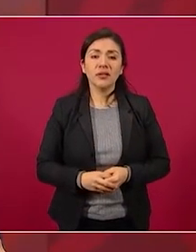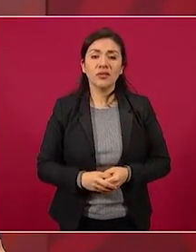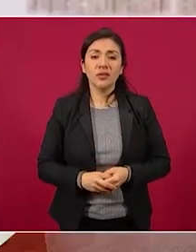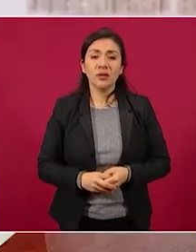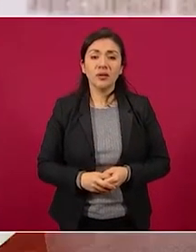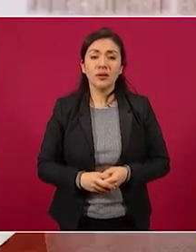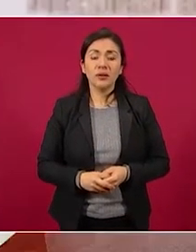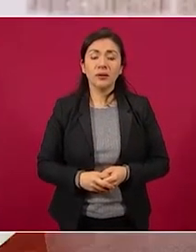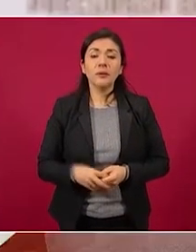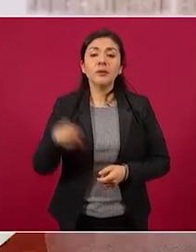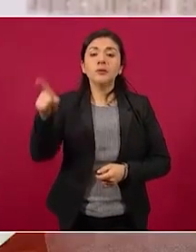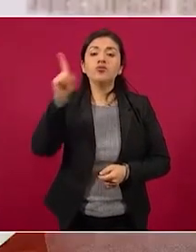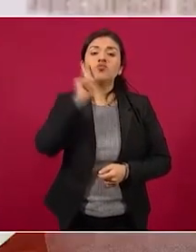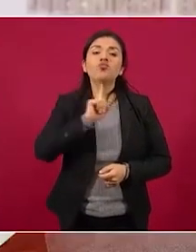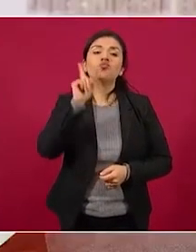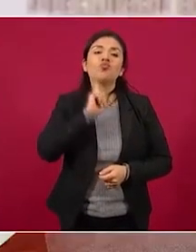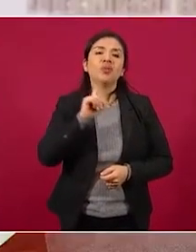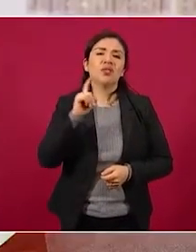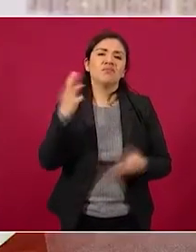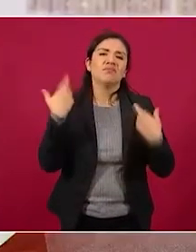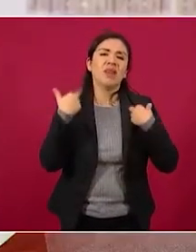la maestra de albester